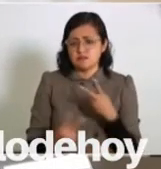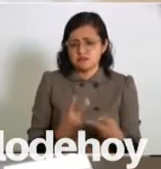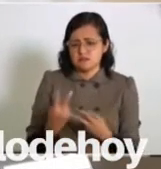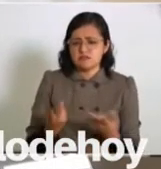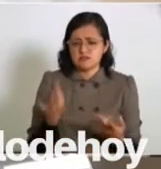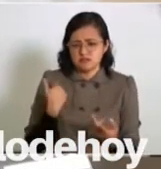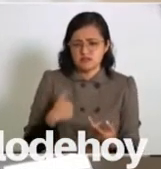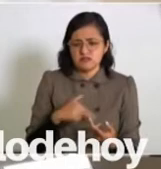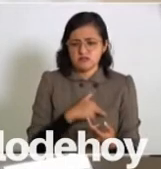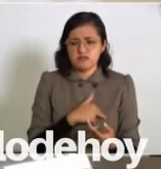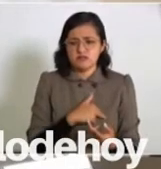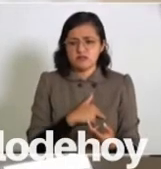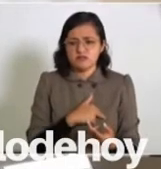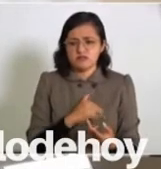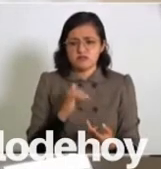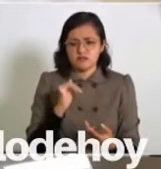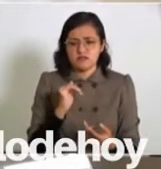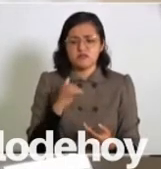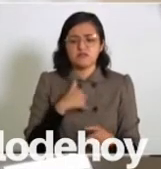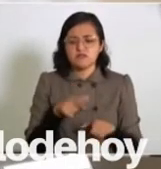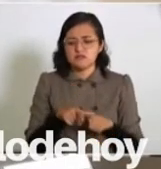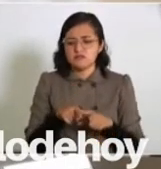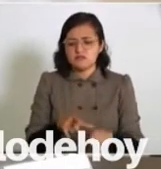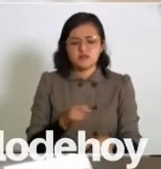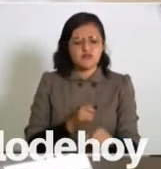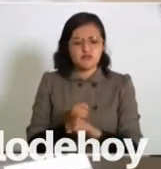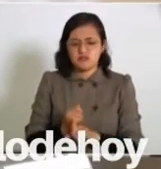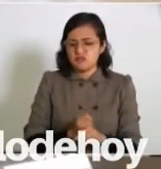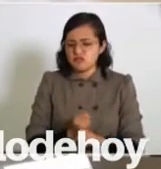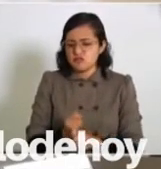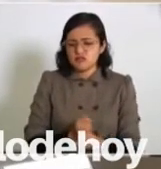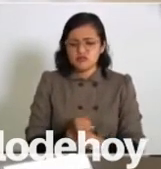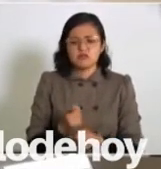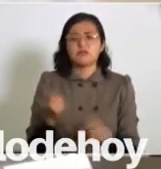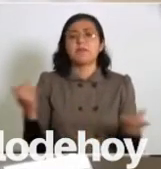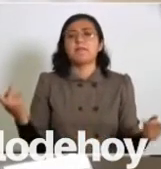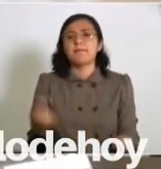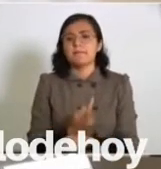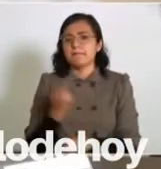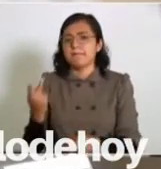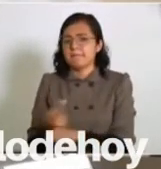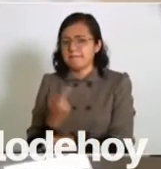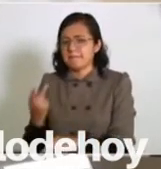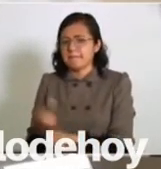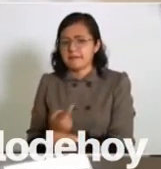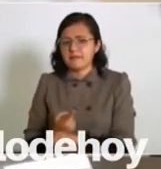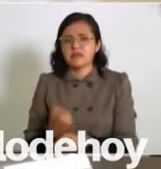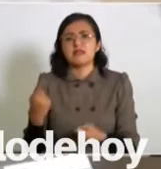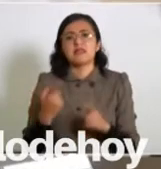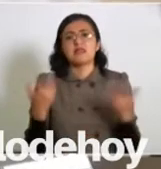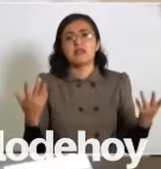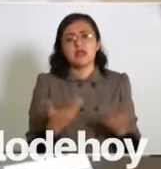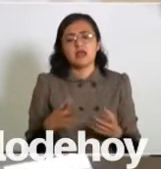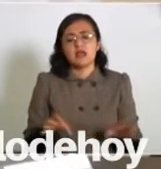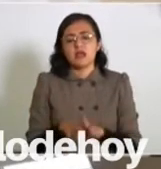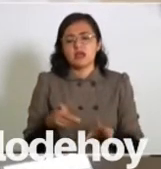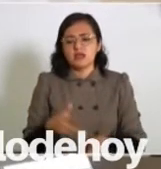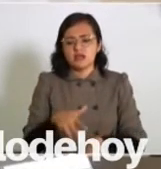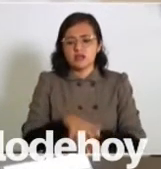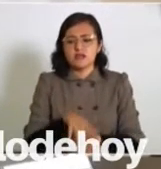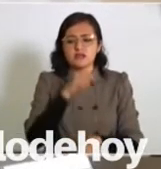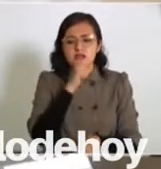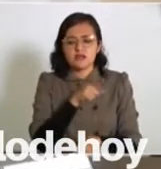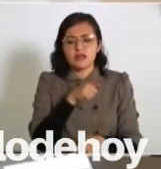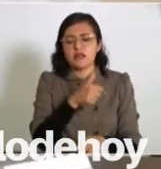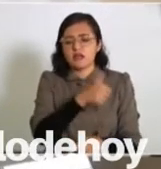a seguir investigando los hechos que se cometen por integrantes de cada